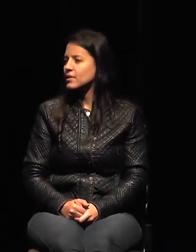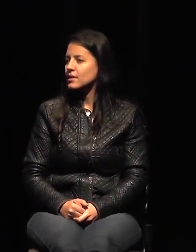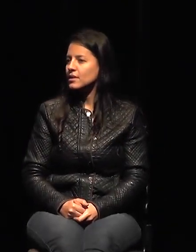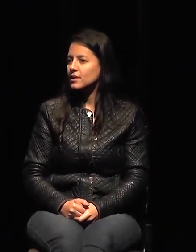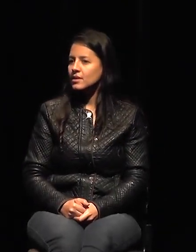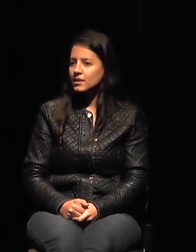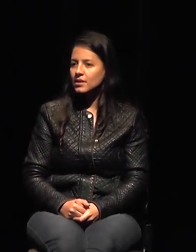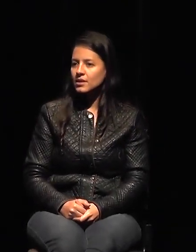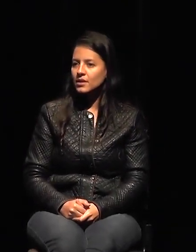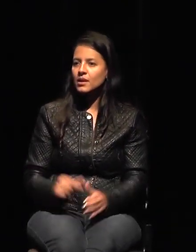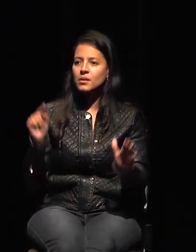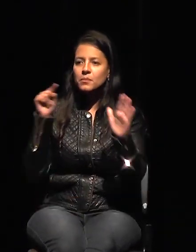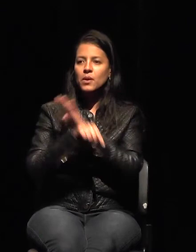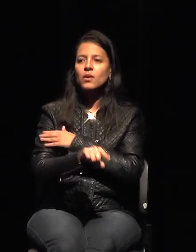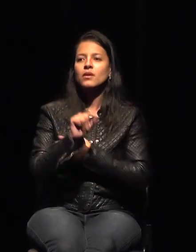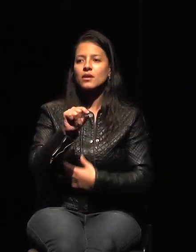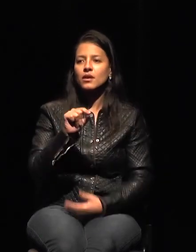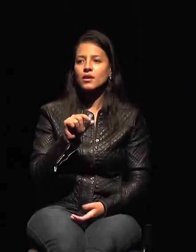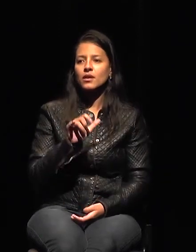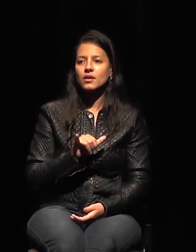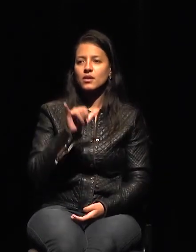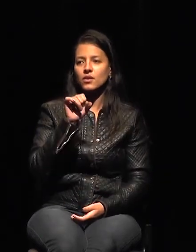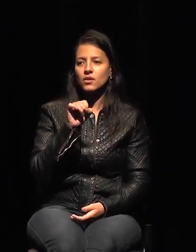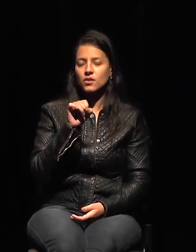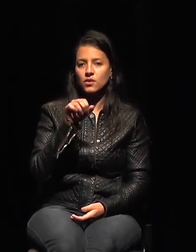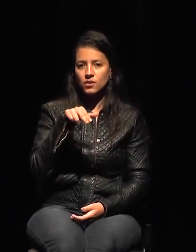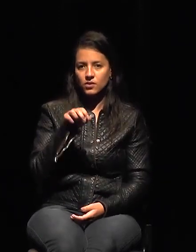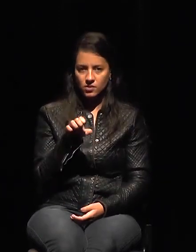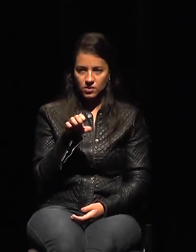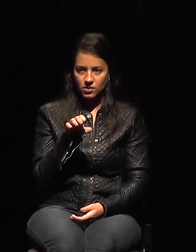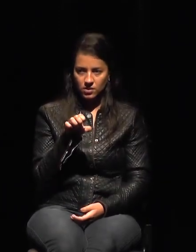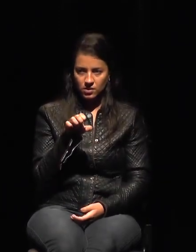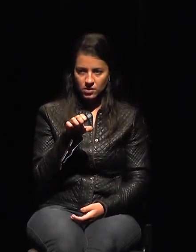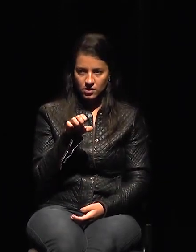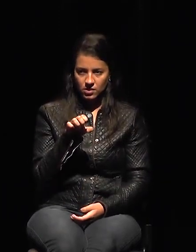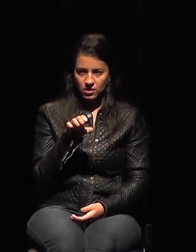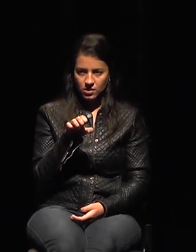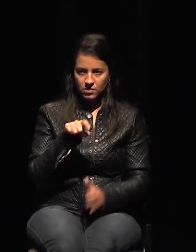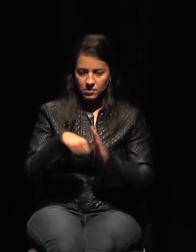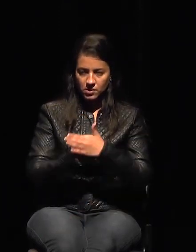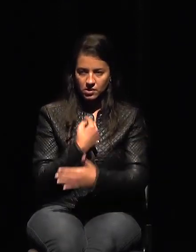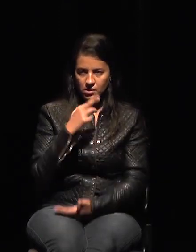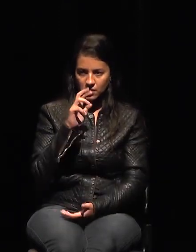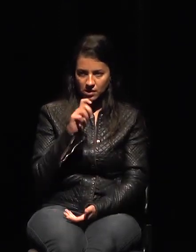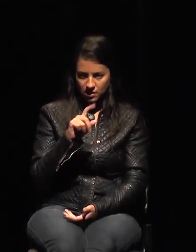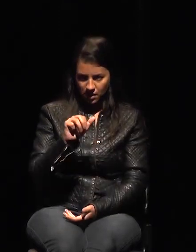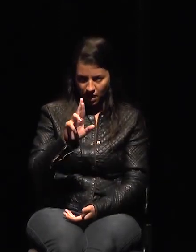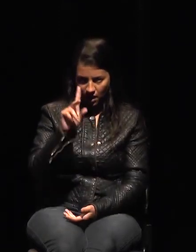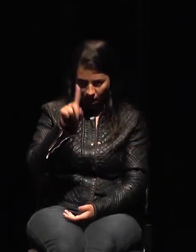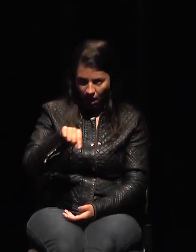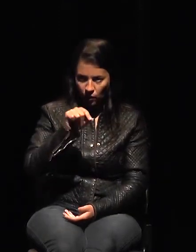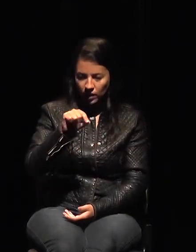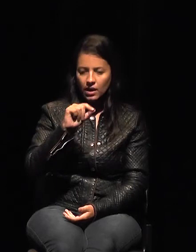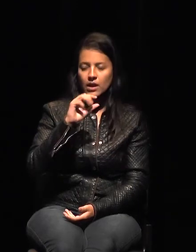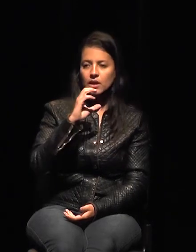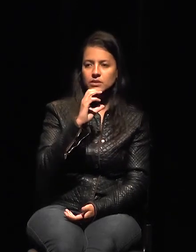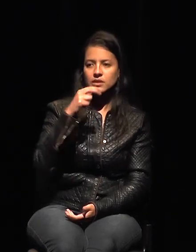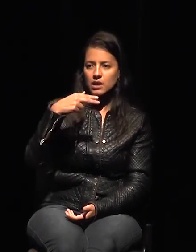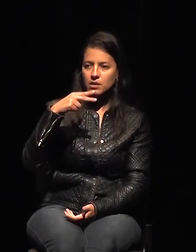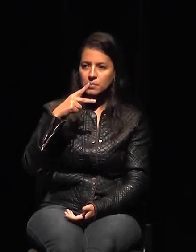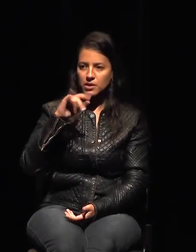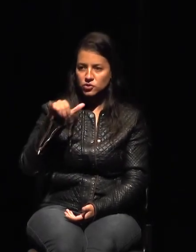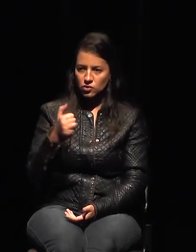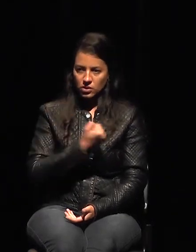Nos preguntas del registro del número fiscal de la empresa. El responsable